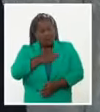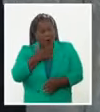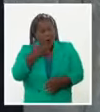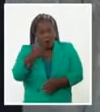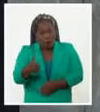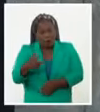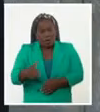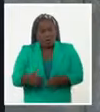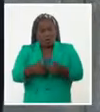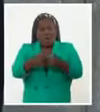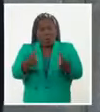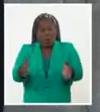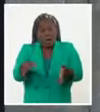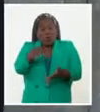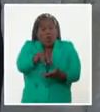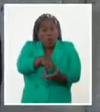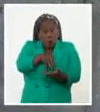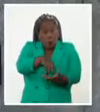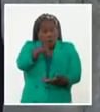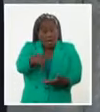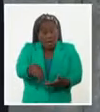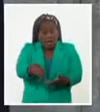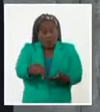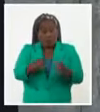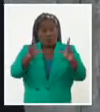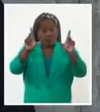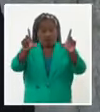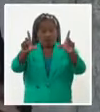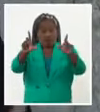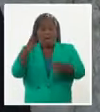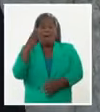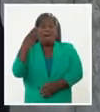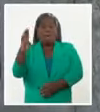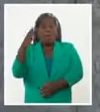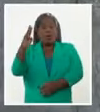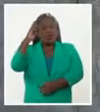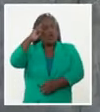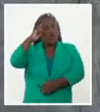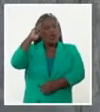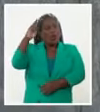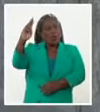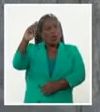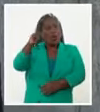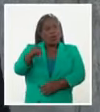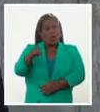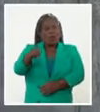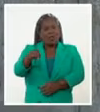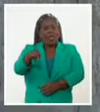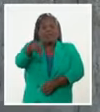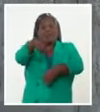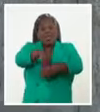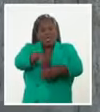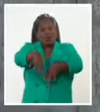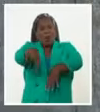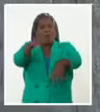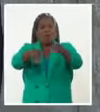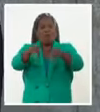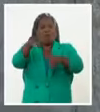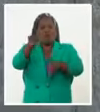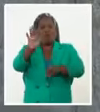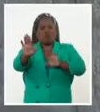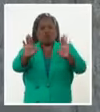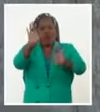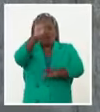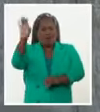inaugurando en este lugar esa taja de bronce que nos recuerda en el espacio íntimo del museo. Estamos invitando entonces,